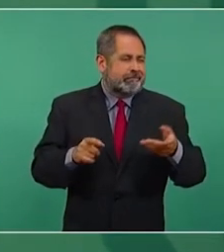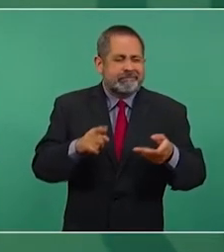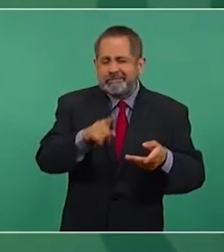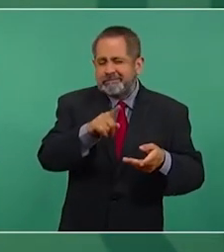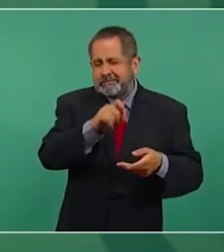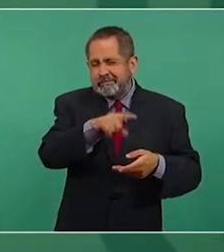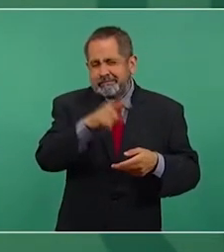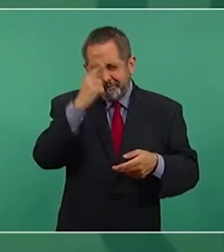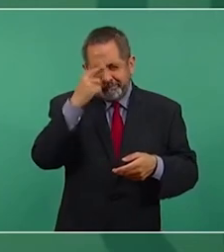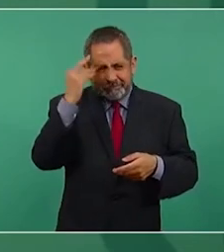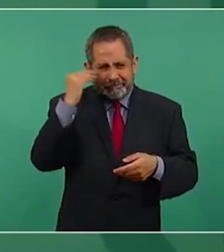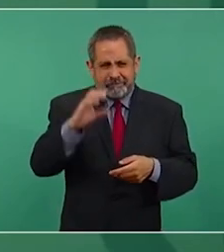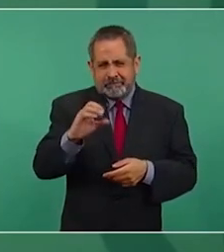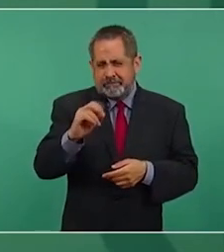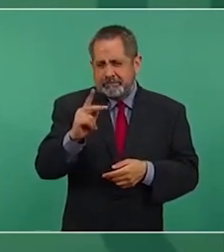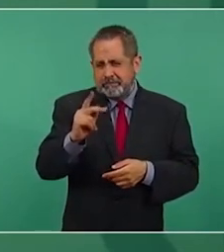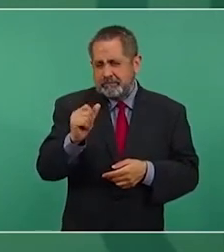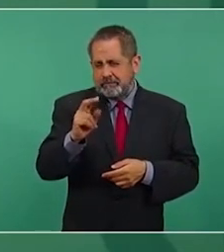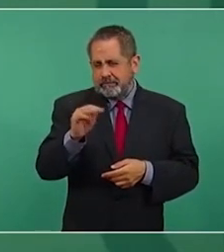la Coparmex?